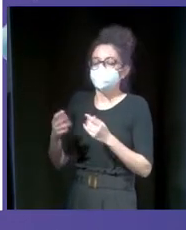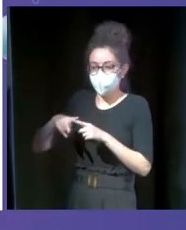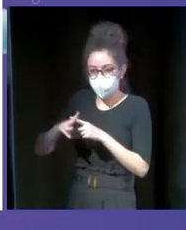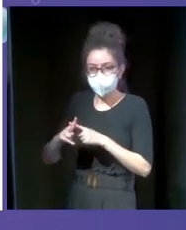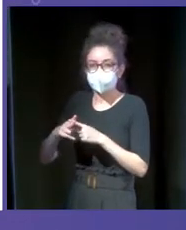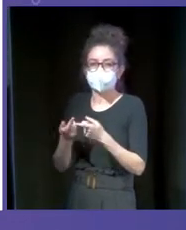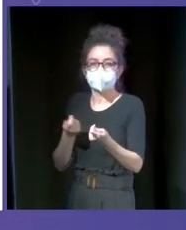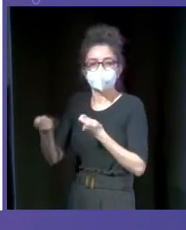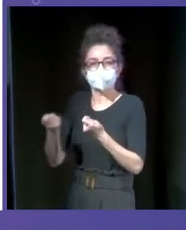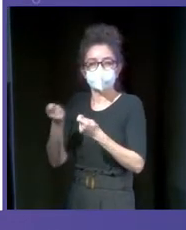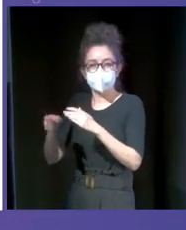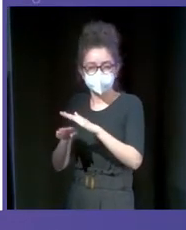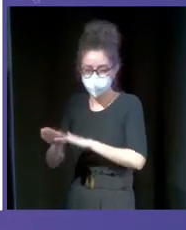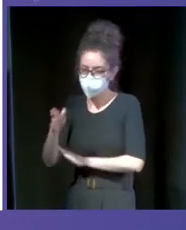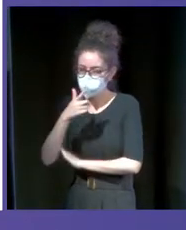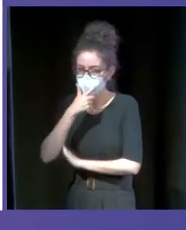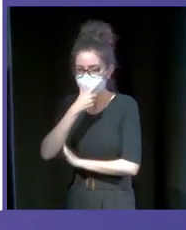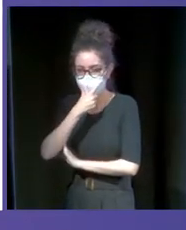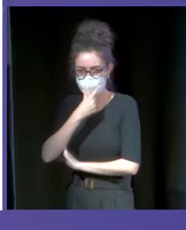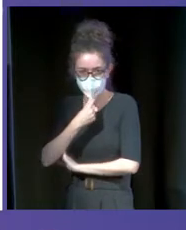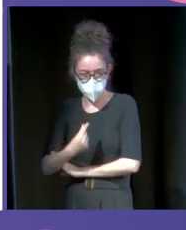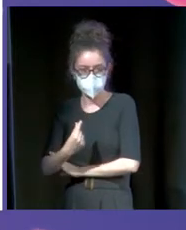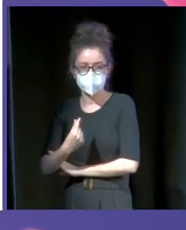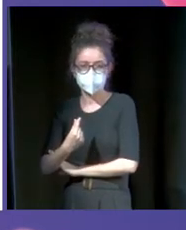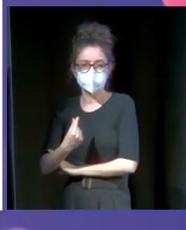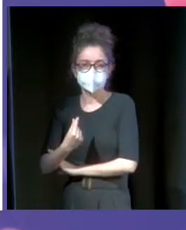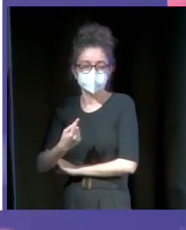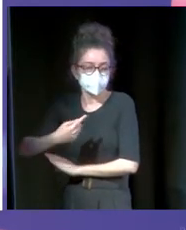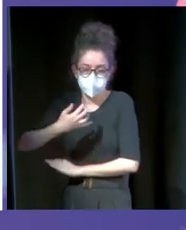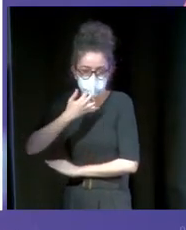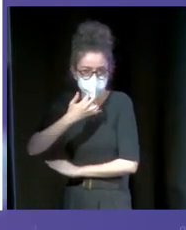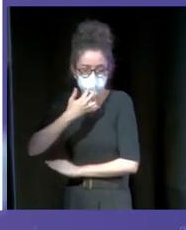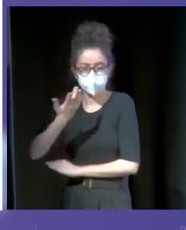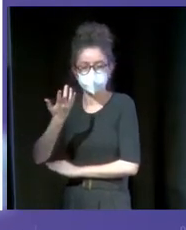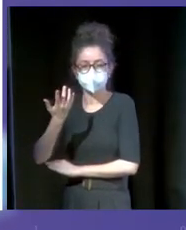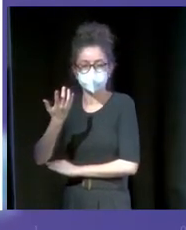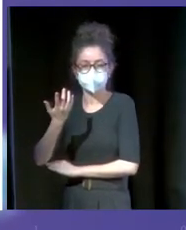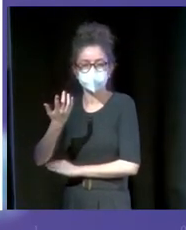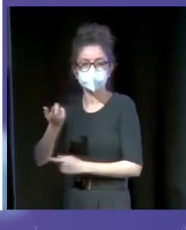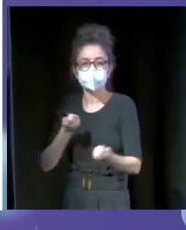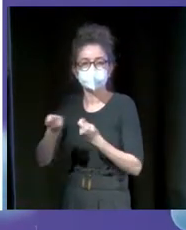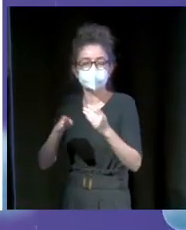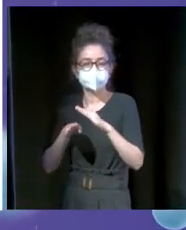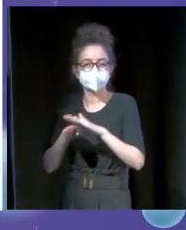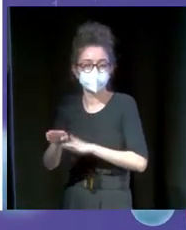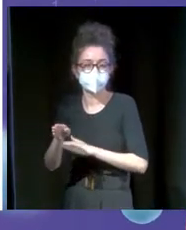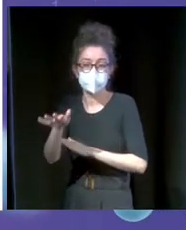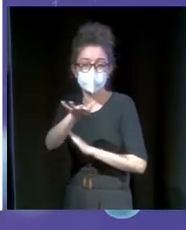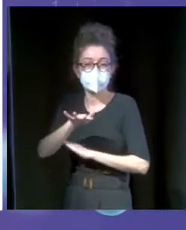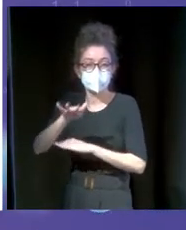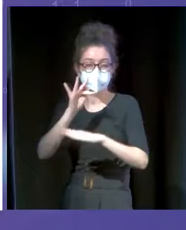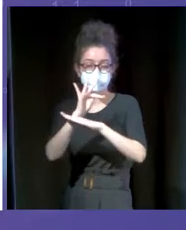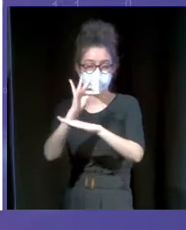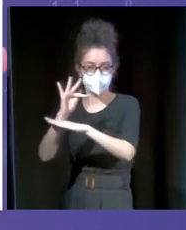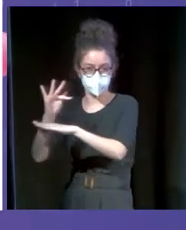control de accesos muy sencilla, desde la cual hicimos cosas tan rocambolescas como hacer el control de accesos en un cementerio. ¿Por qué?